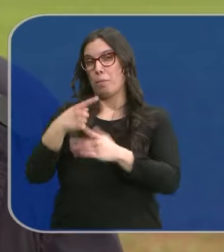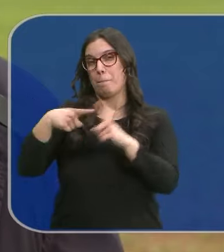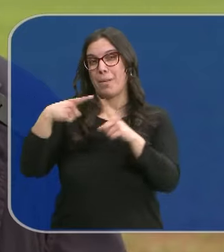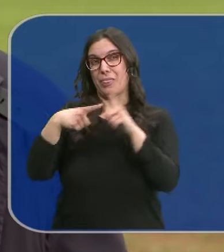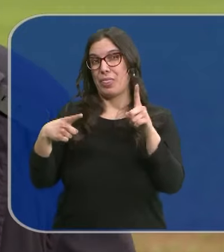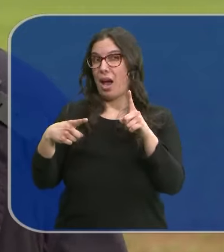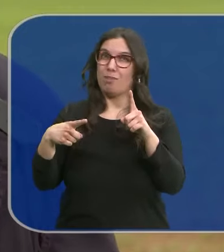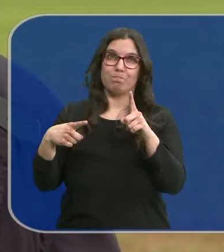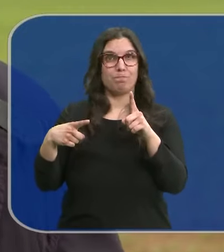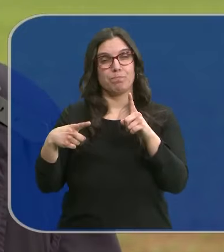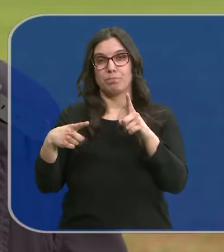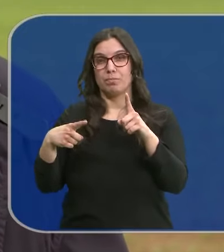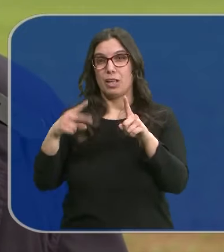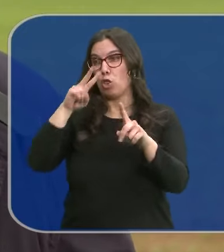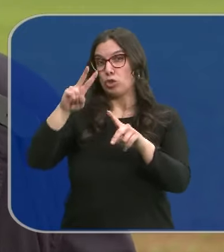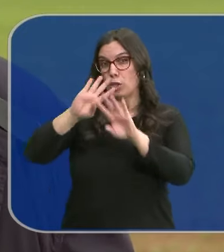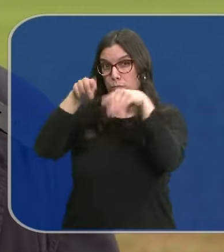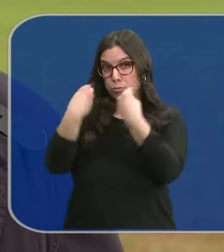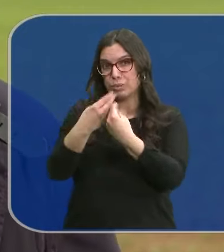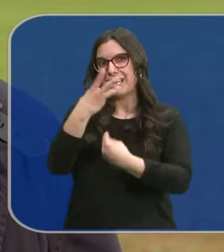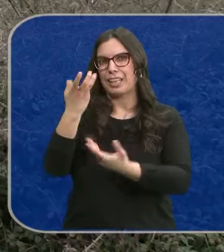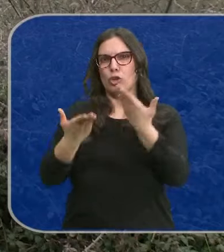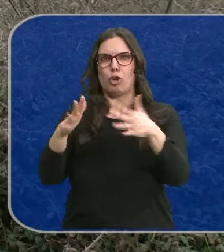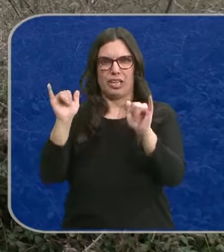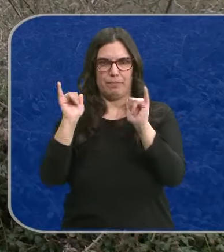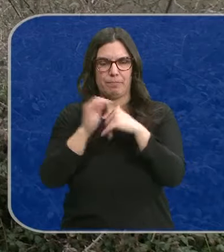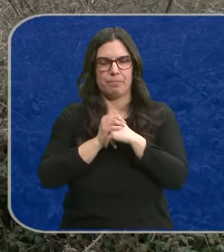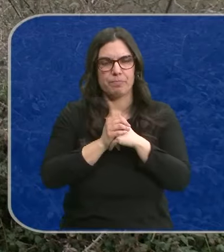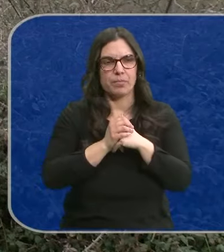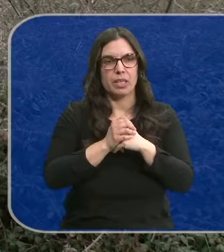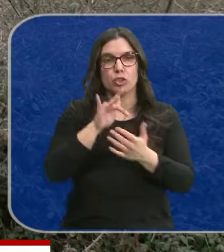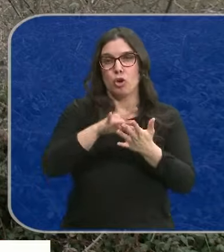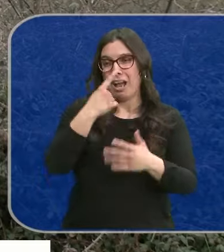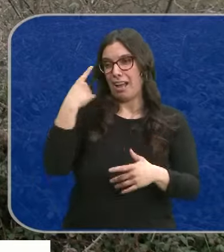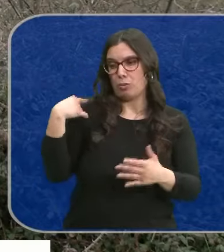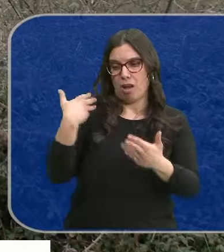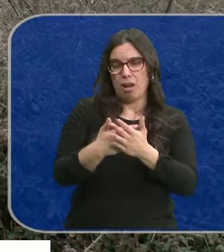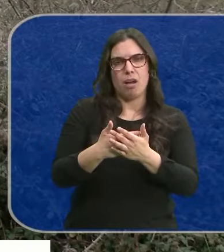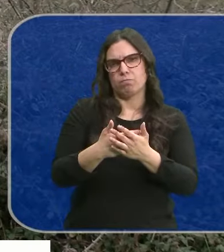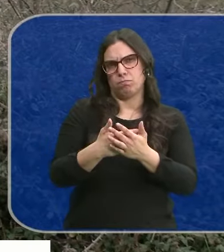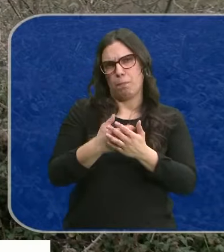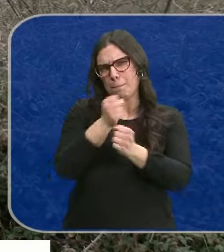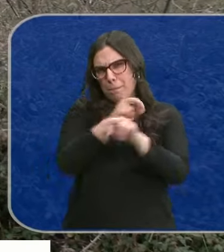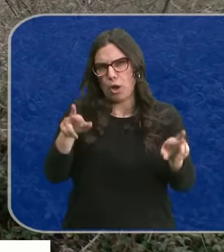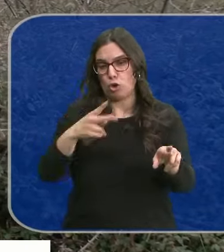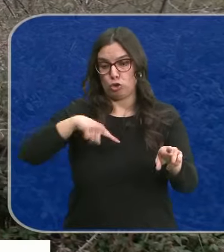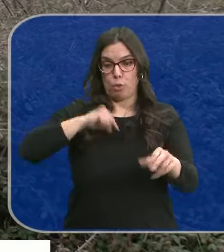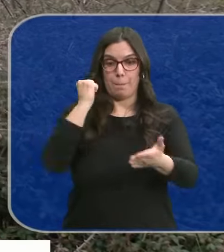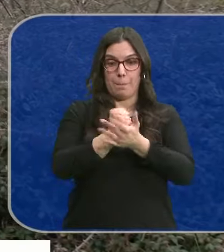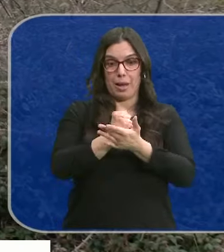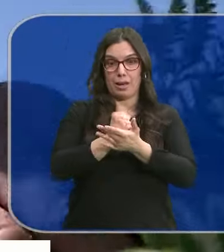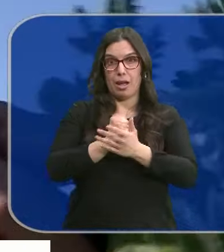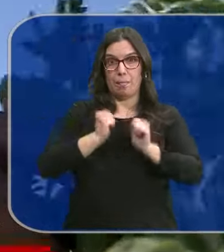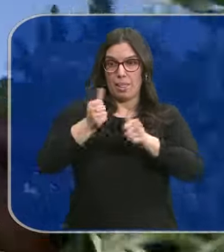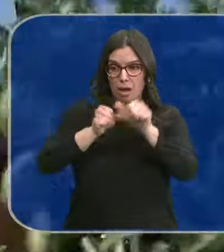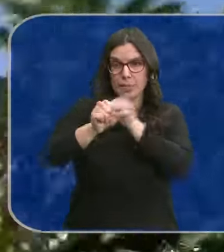media no... bueno, entre los dos años no ha llegado a los 300 kilos. Que ha sido, bueno, el año más negativo desde que iniciamos con la marca de garantía en el año